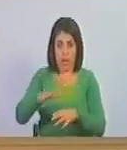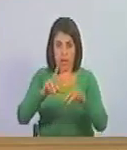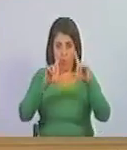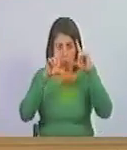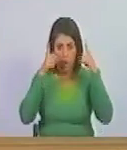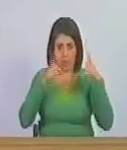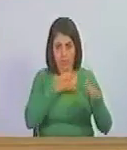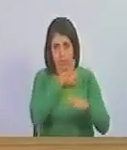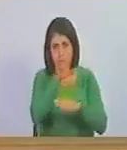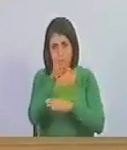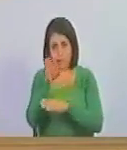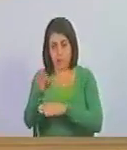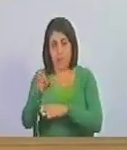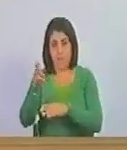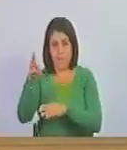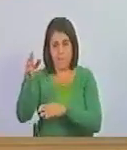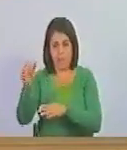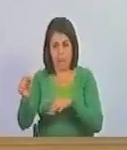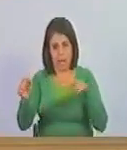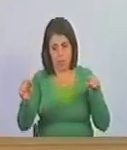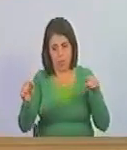hasta más allá de Petare